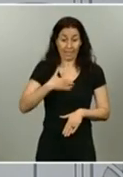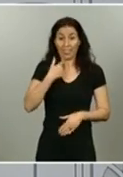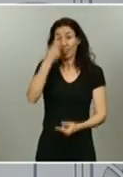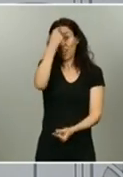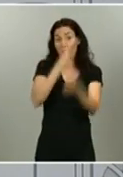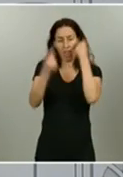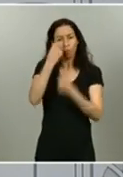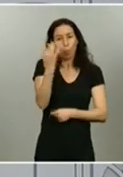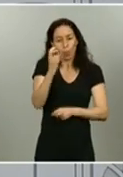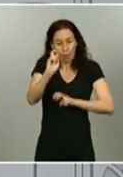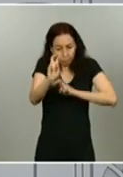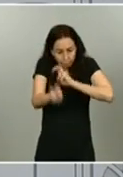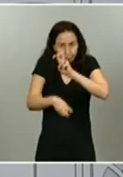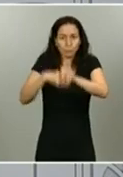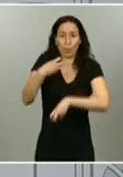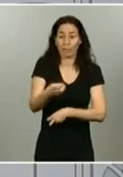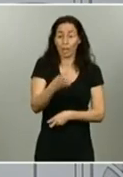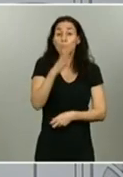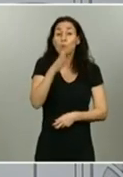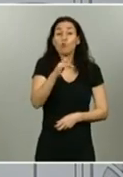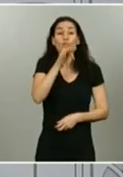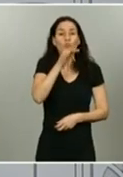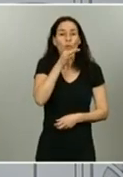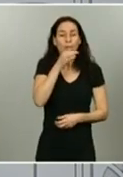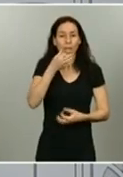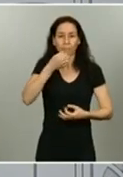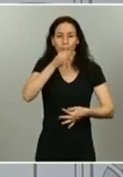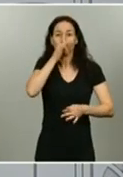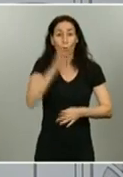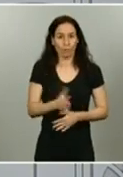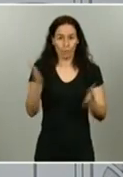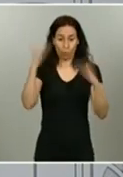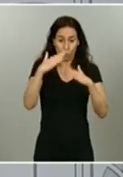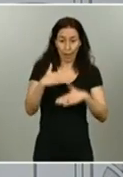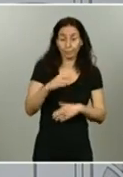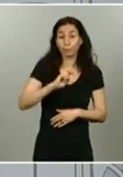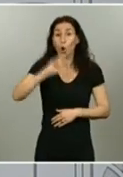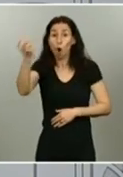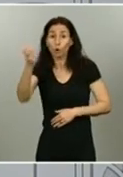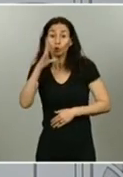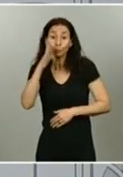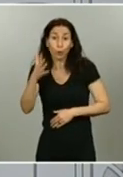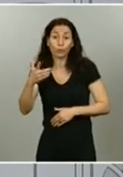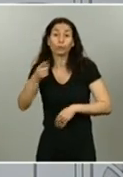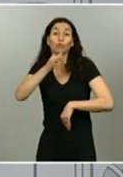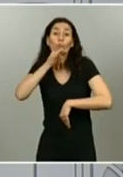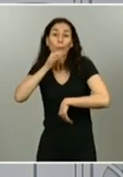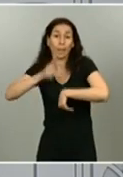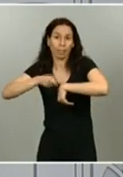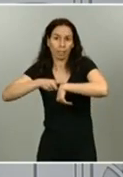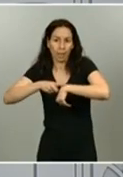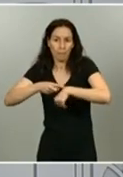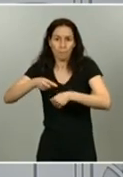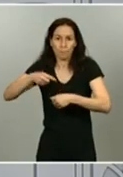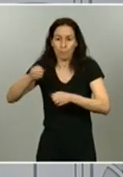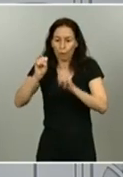saldrán porque no estarán confirmados, otros entrarán porque no se habían notificado a tiempo pero poco más o menos estamos en torno a los